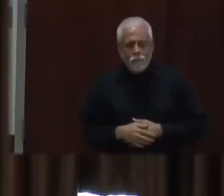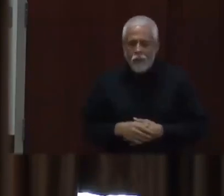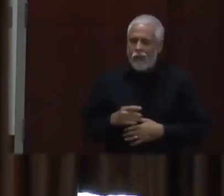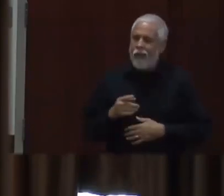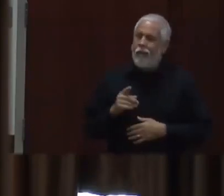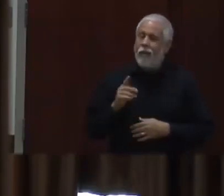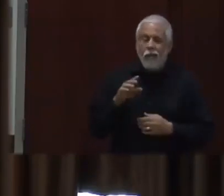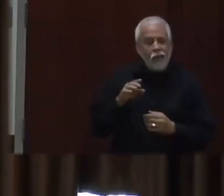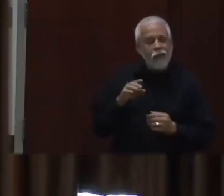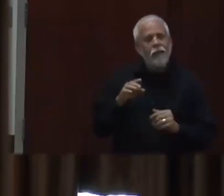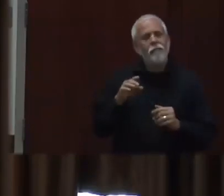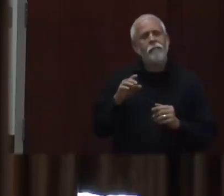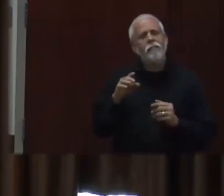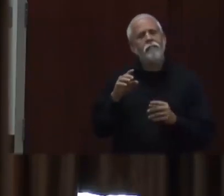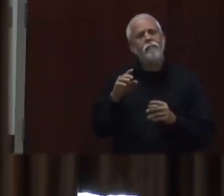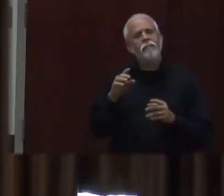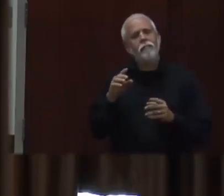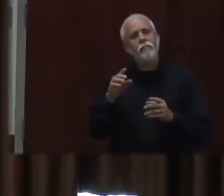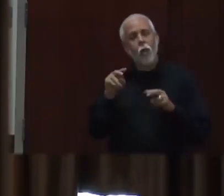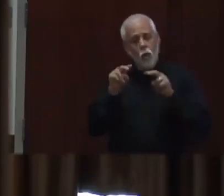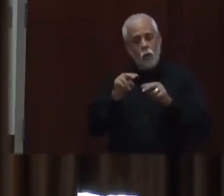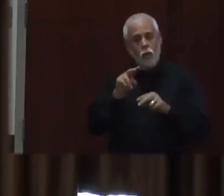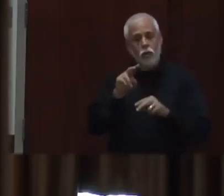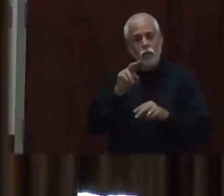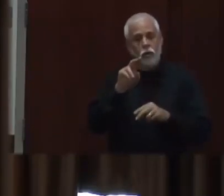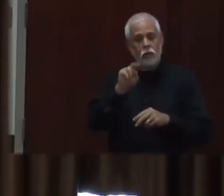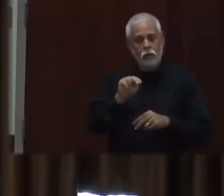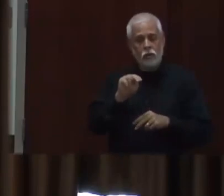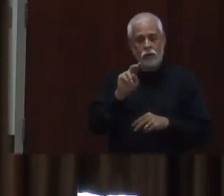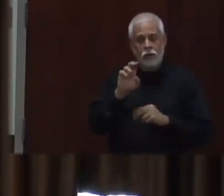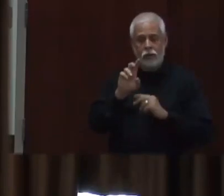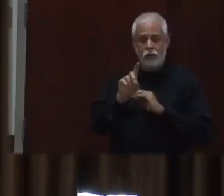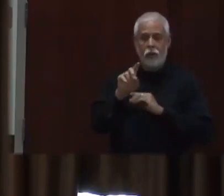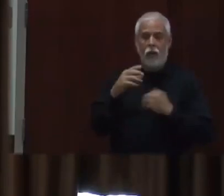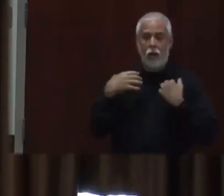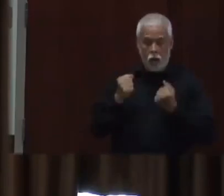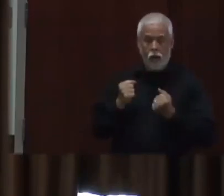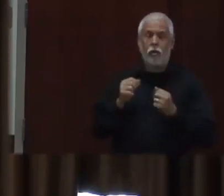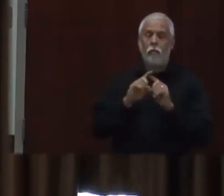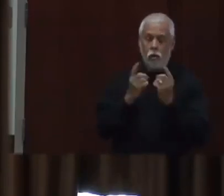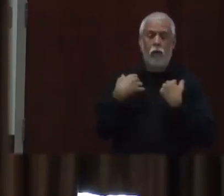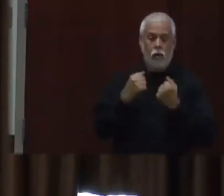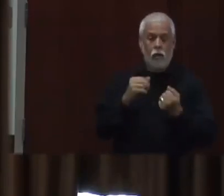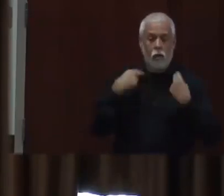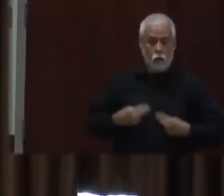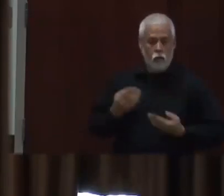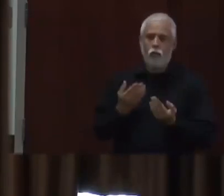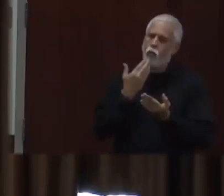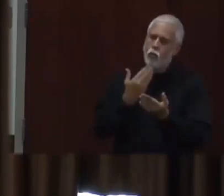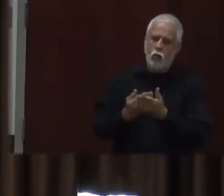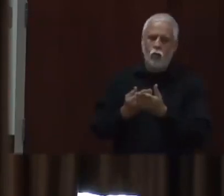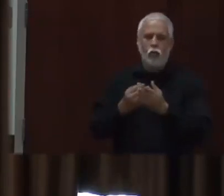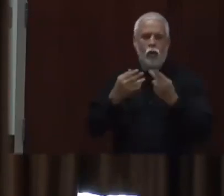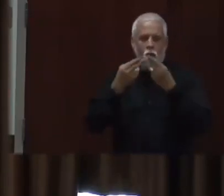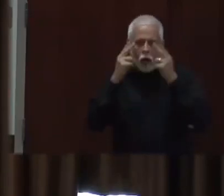pautas del nivel de riesgo. Entonces, es muy importante para que la gente sepa que las actividades tienen riesgos en este momento.